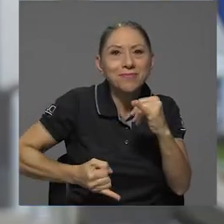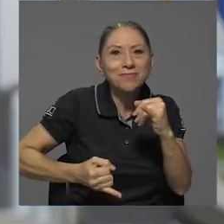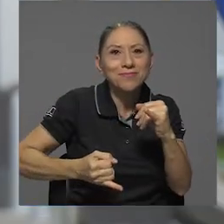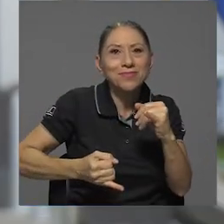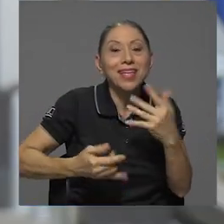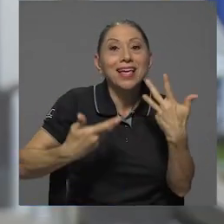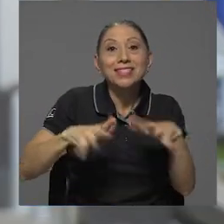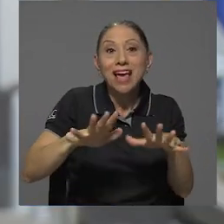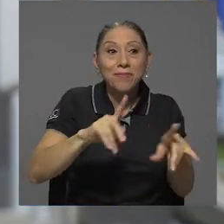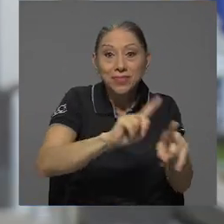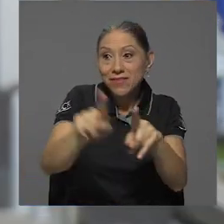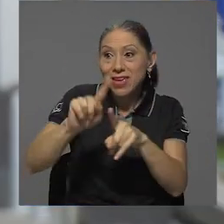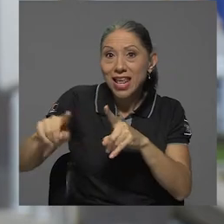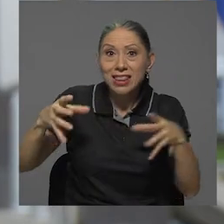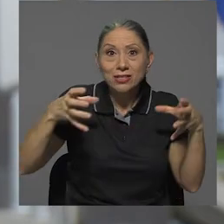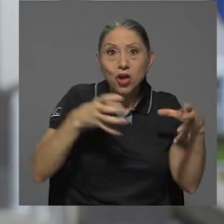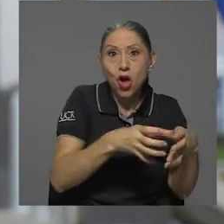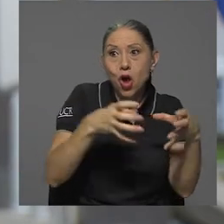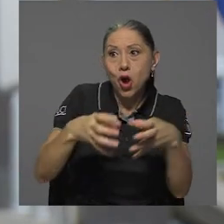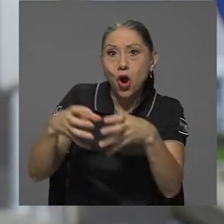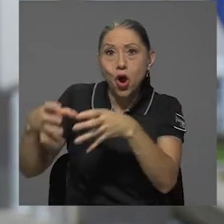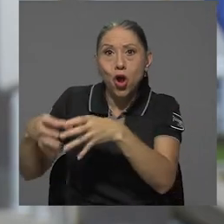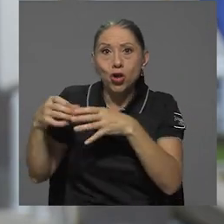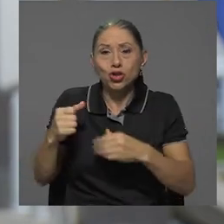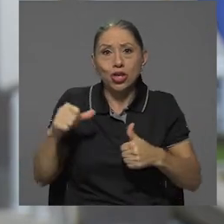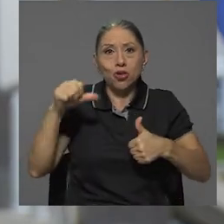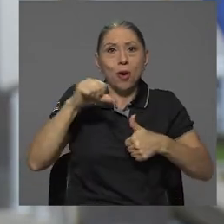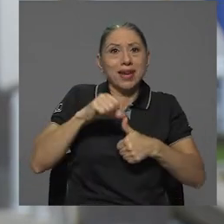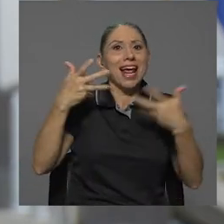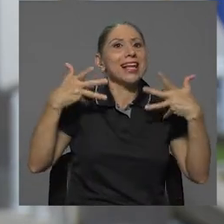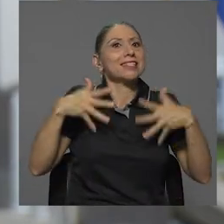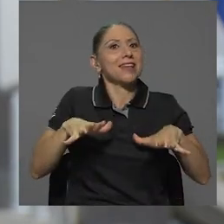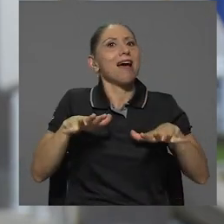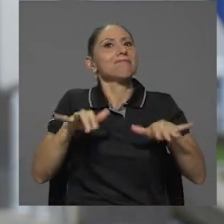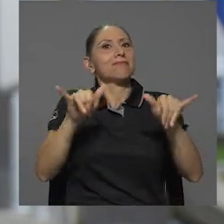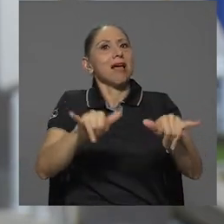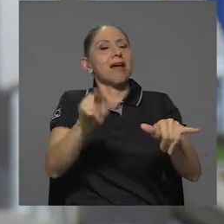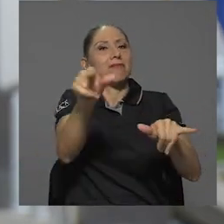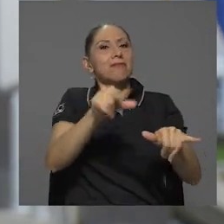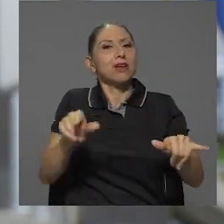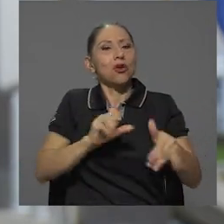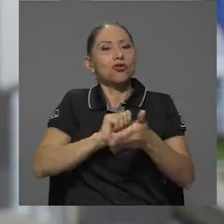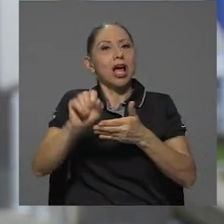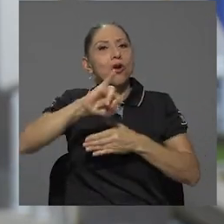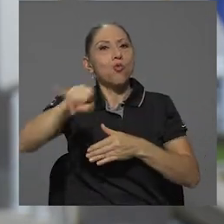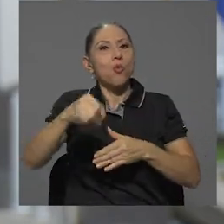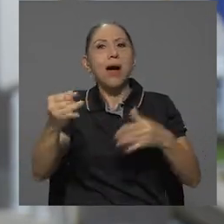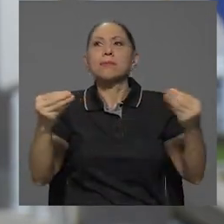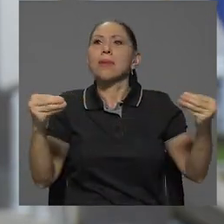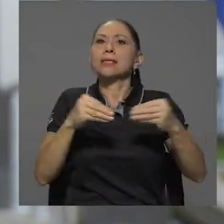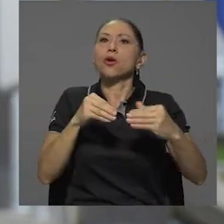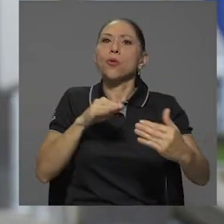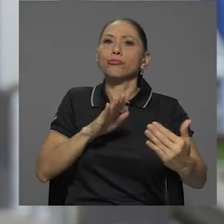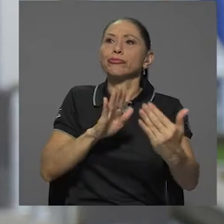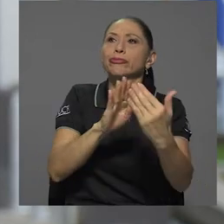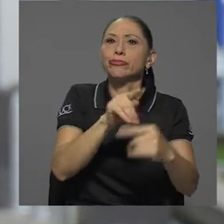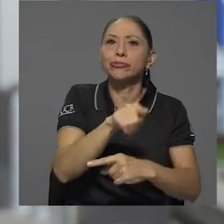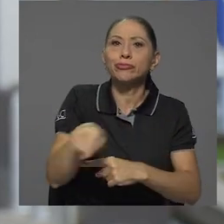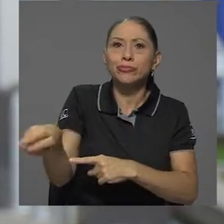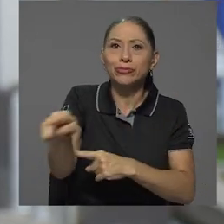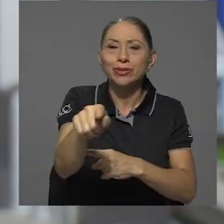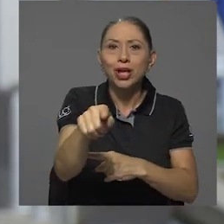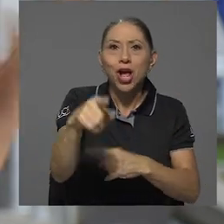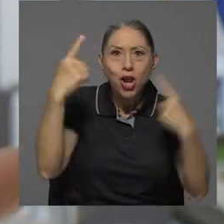centroamericanas, ya tomaron una posición más central en el río San Juan. Lograron quitarle